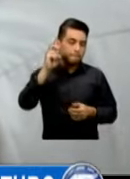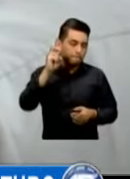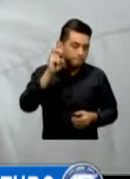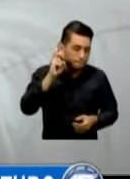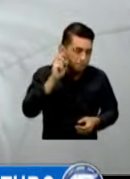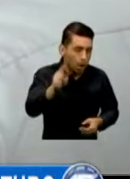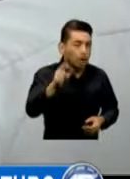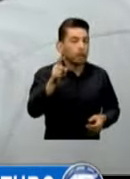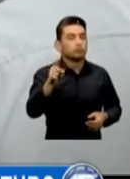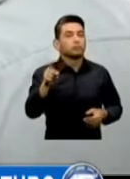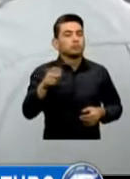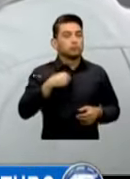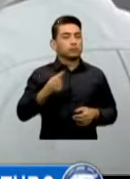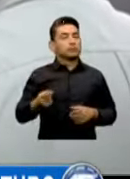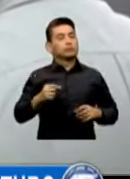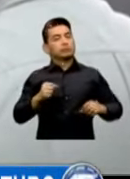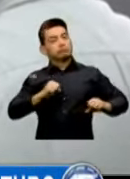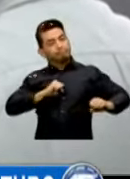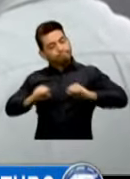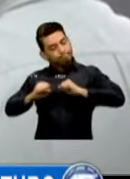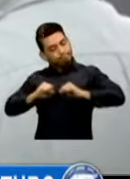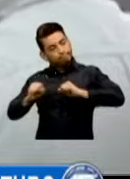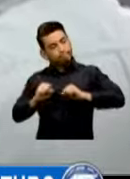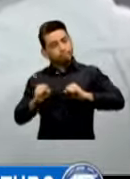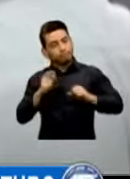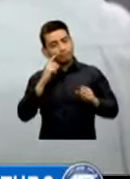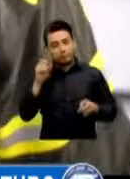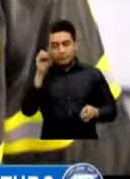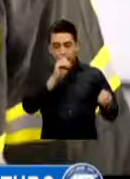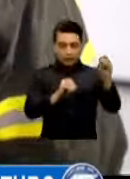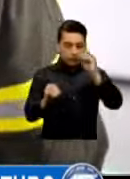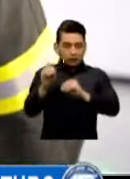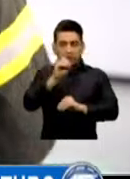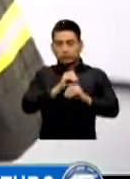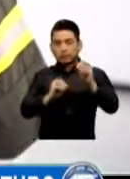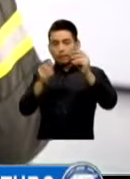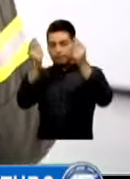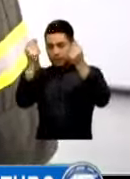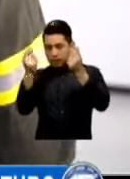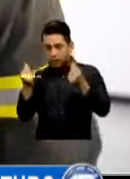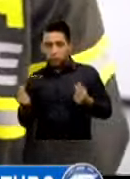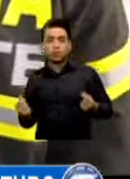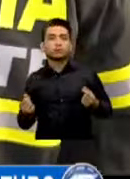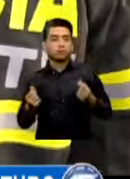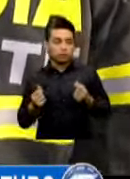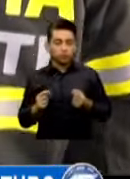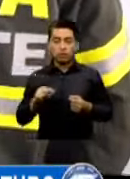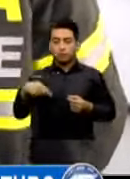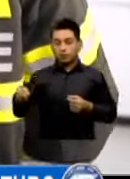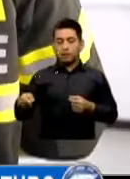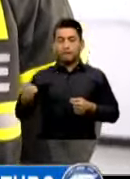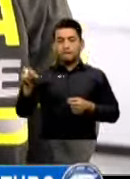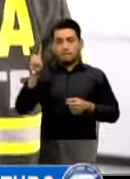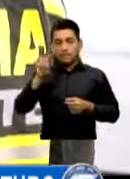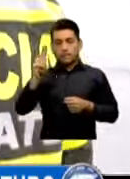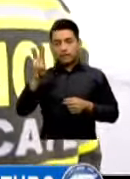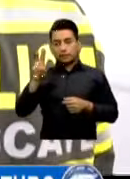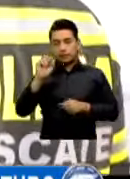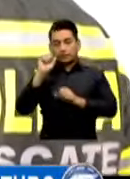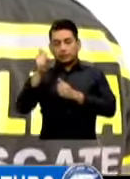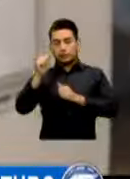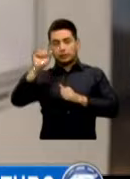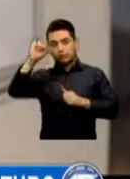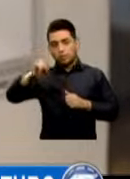Hecho Esfuerzos Y Readecuaciones Presupuestarias Y El Mismo Día Viernes 15 De Julio Próximo